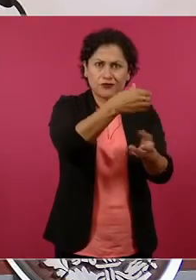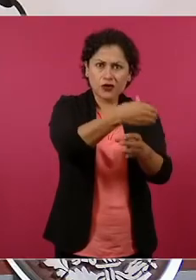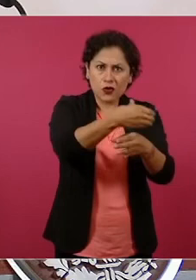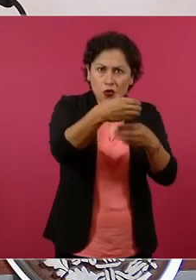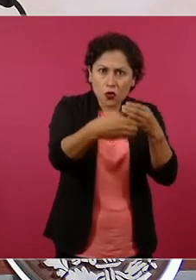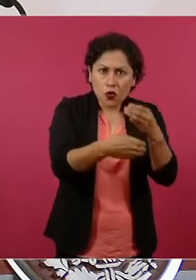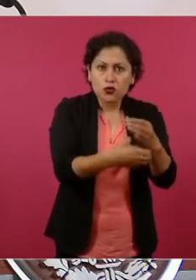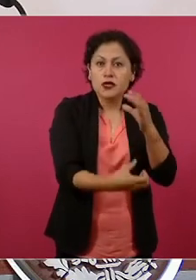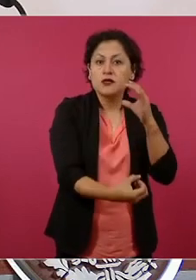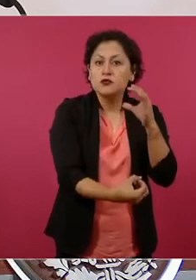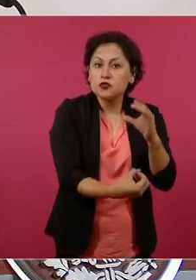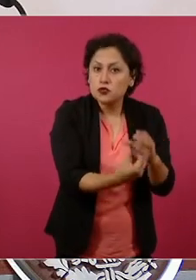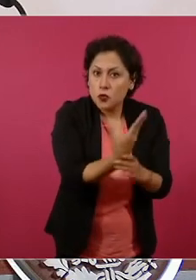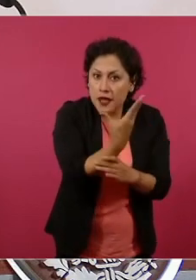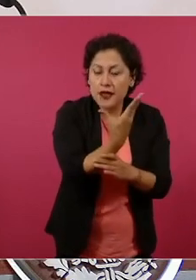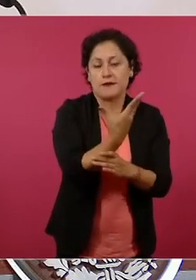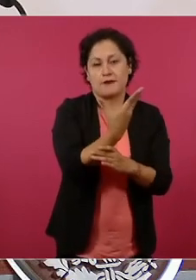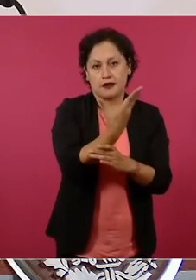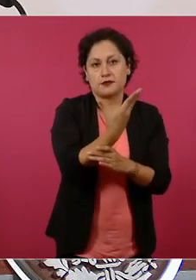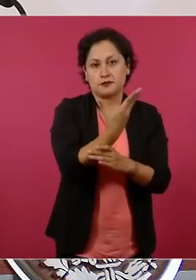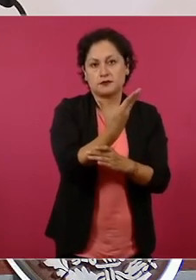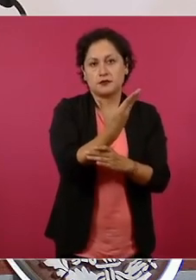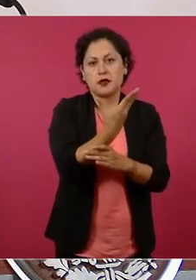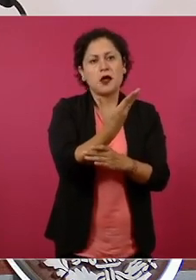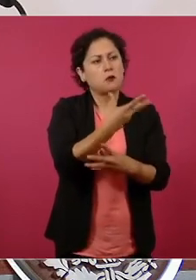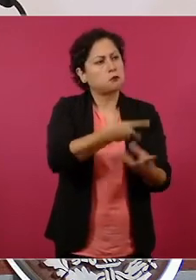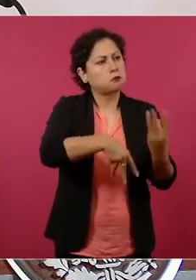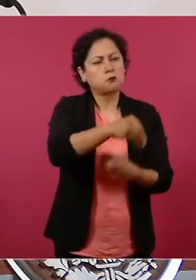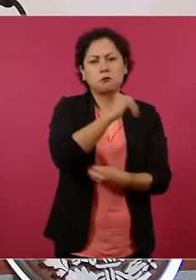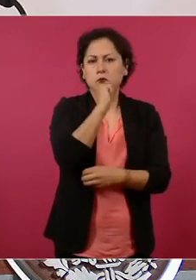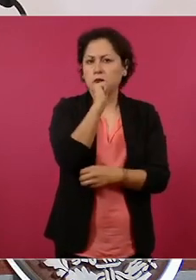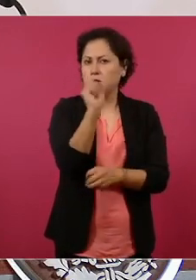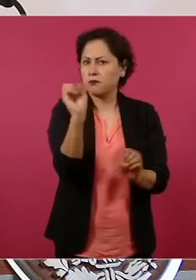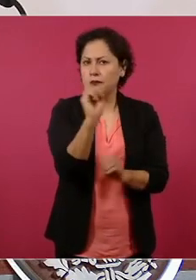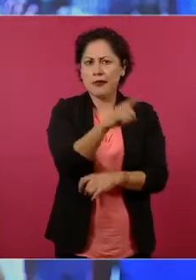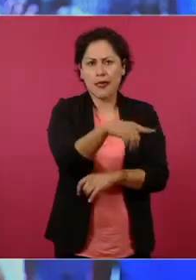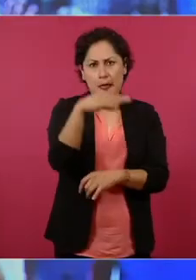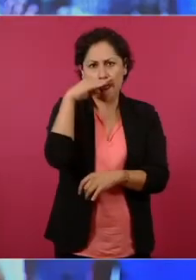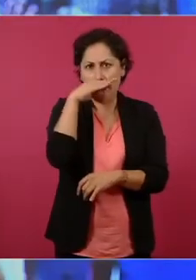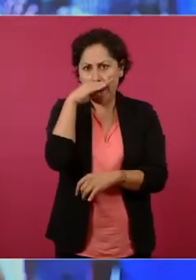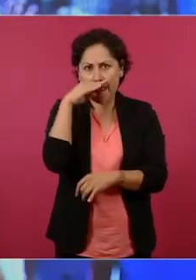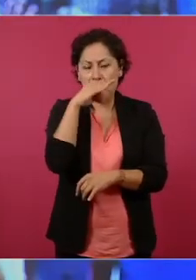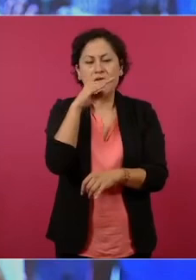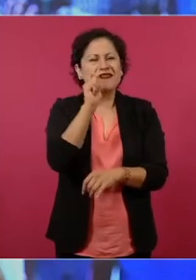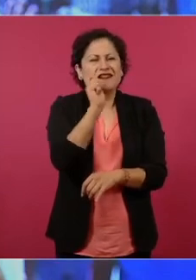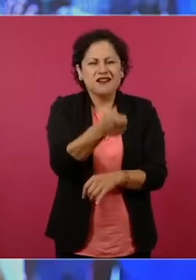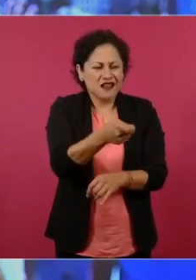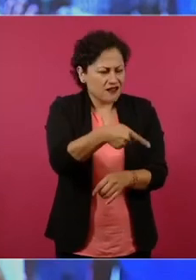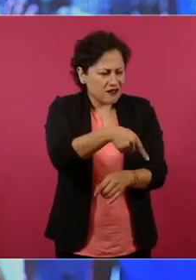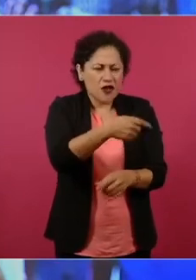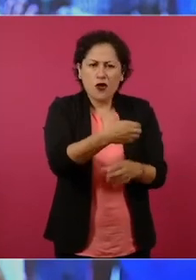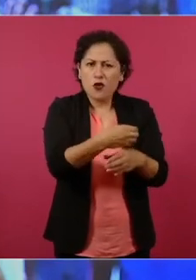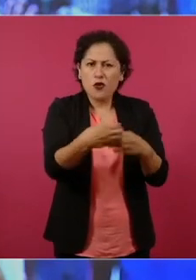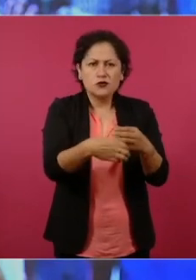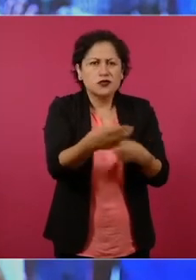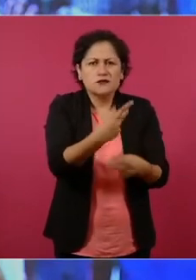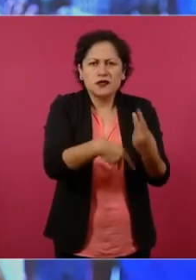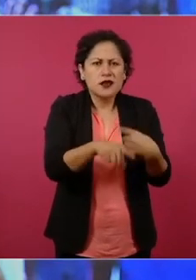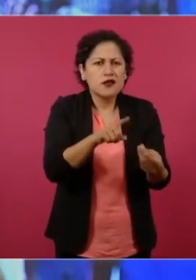gratuita, se hace la entrega artículos que son decomisados, incautados a la